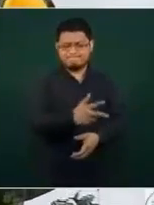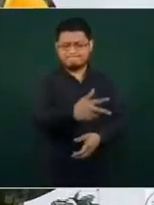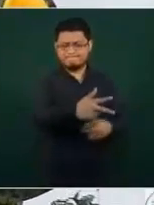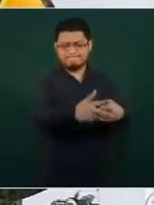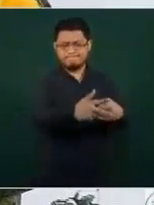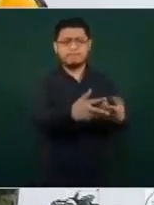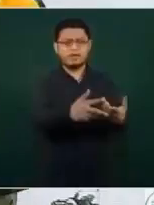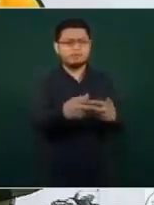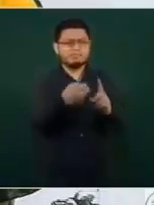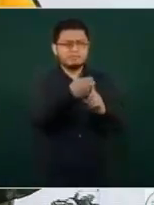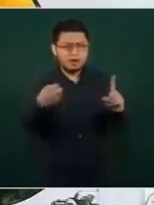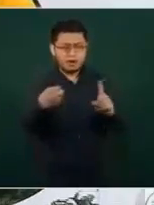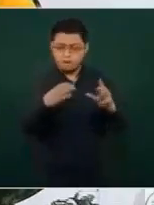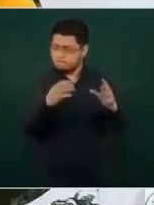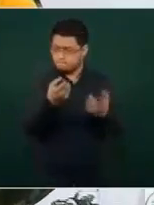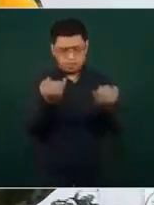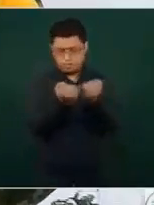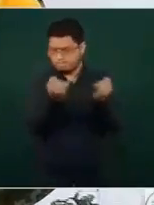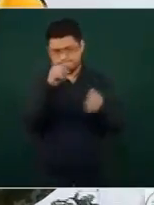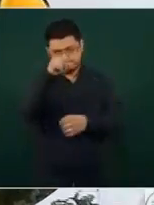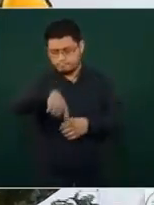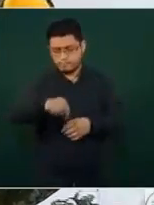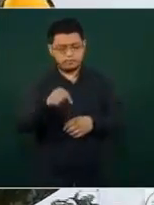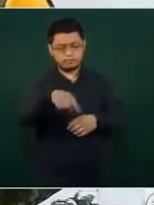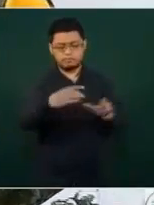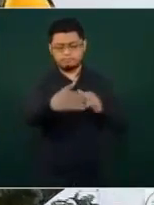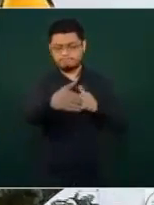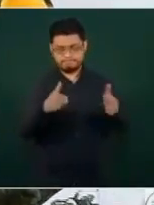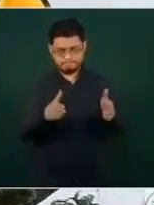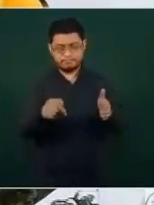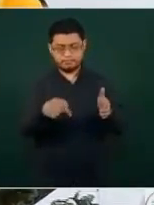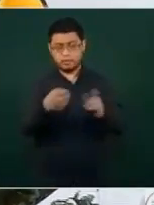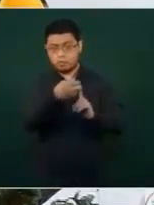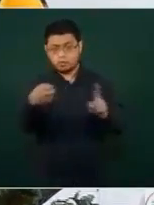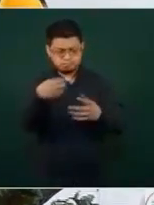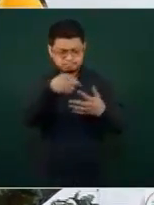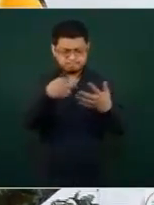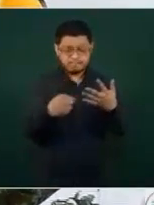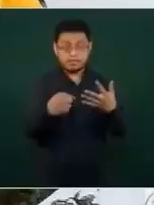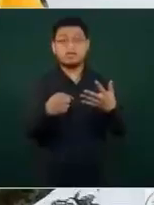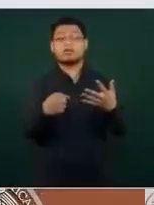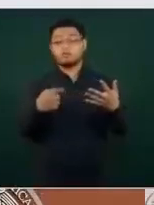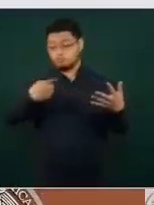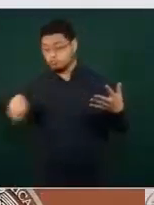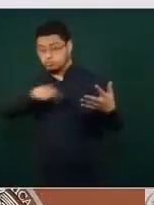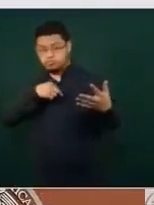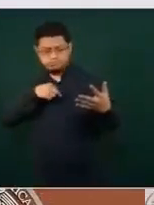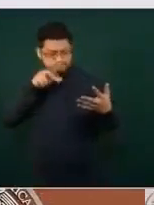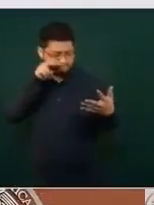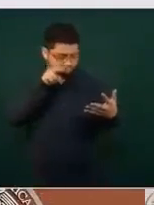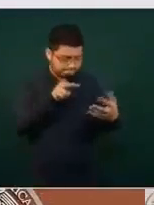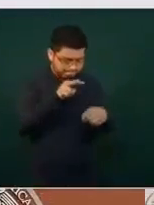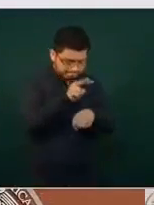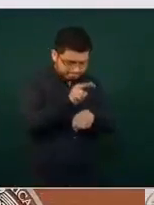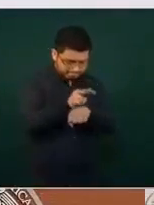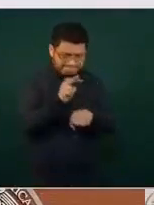los lotes, perdón, de las vacunas y se les da también la seguridad hacia los centros